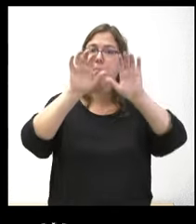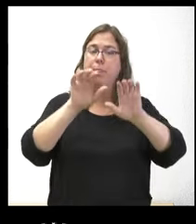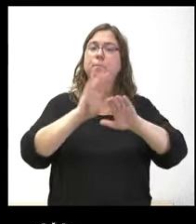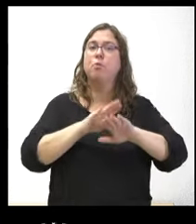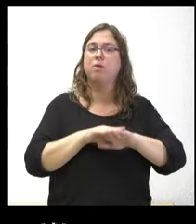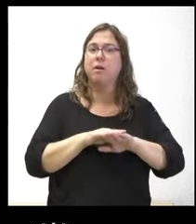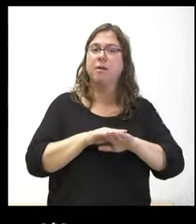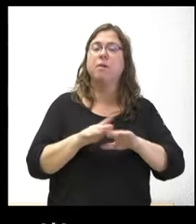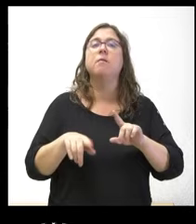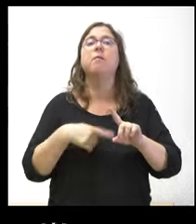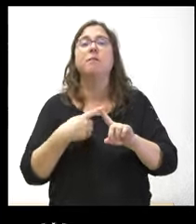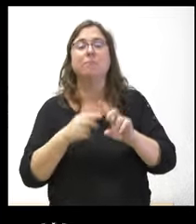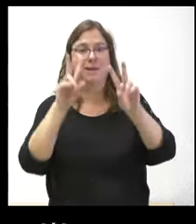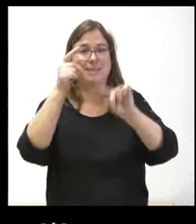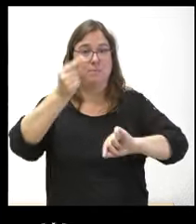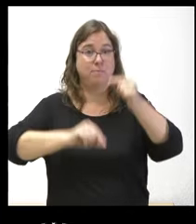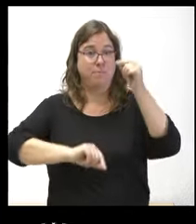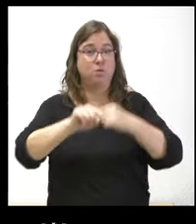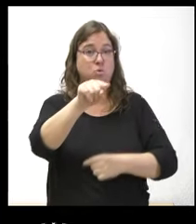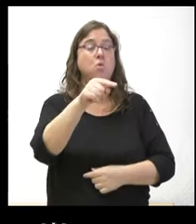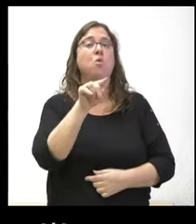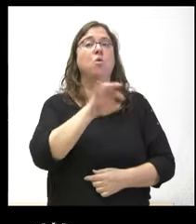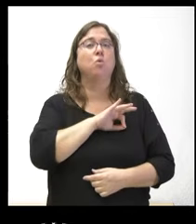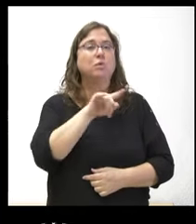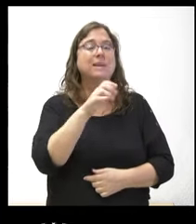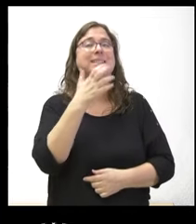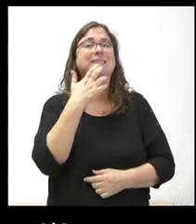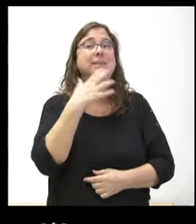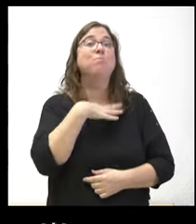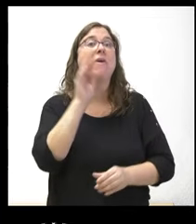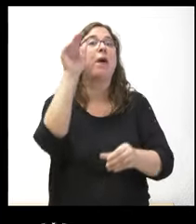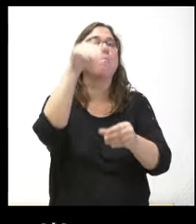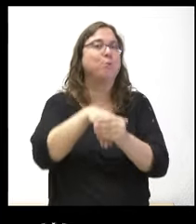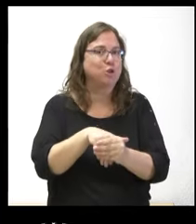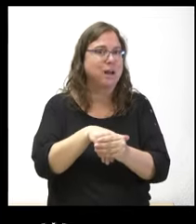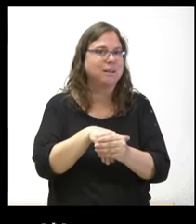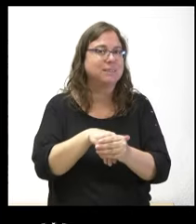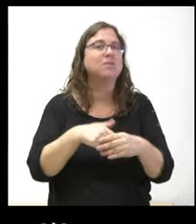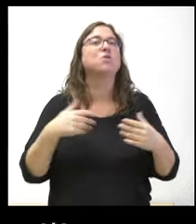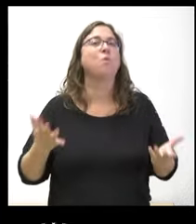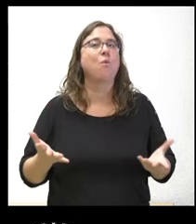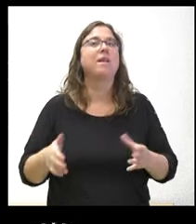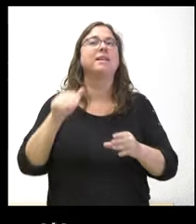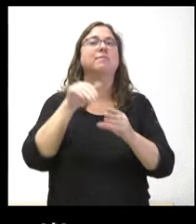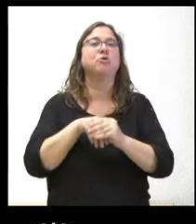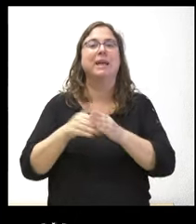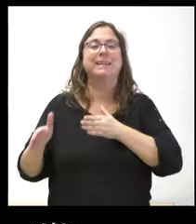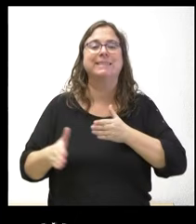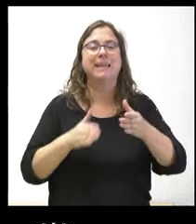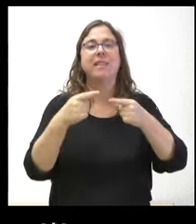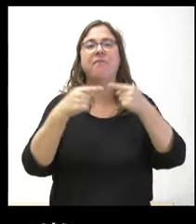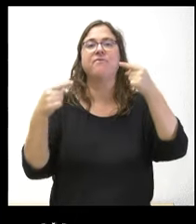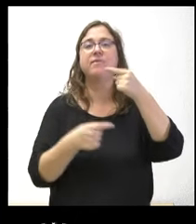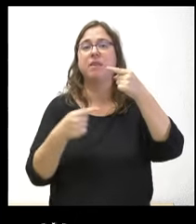y también sobre presupuestos si usted tenía si usted tuviera la oportunidad de votar que votaría a la senda de déficit que ha